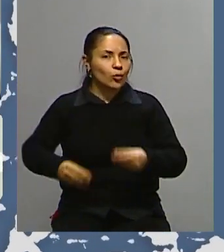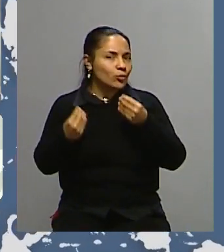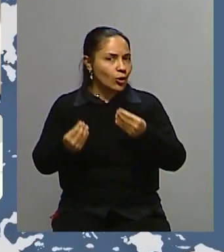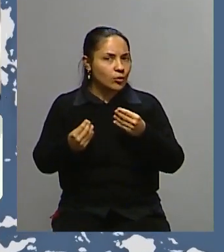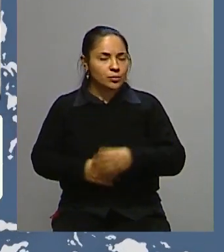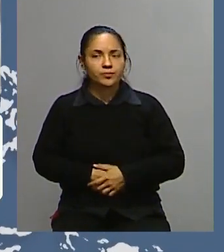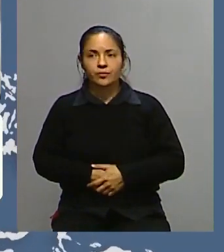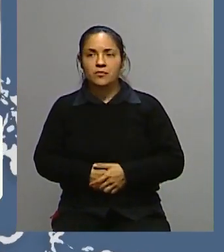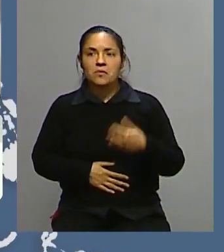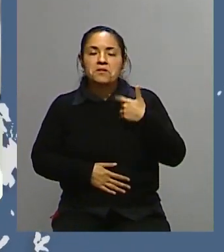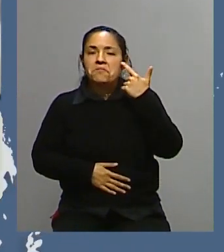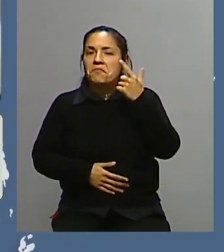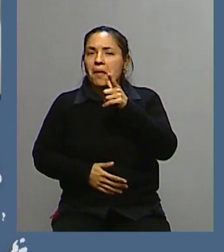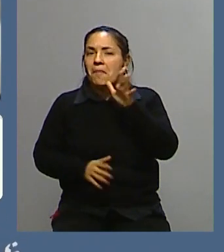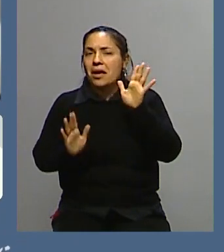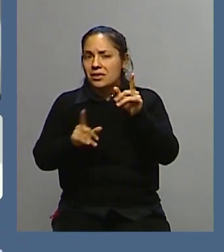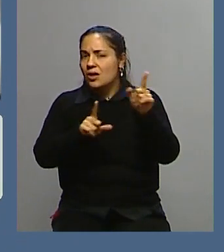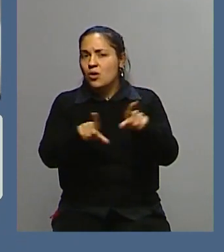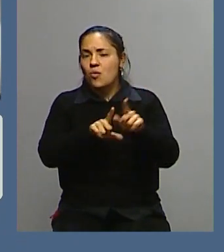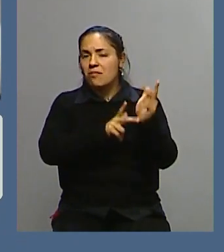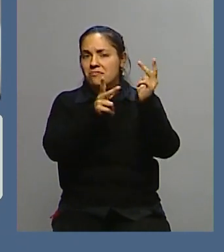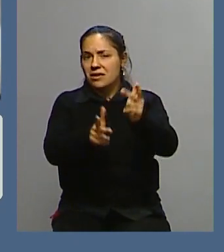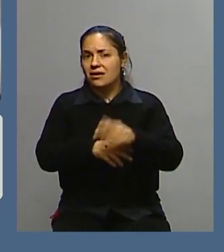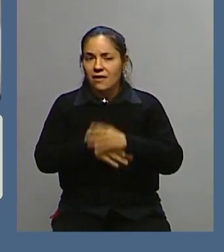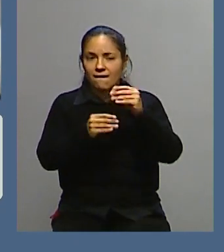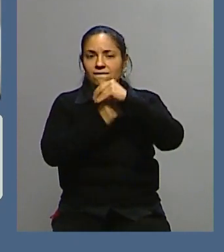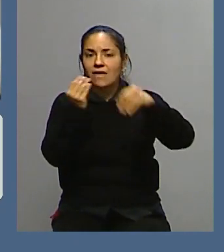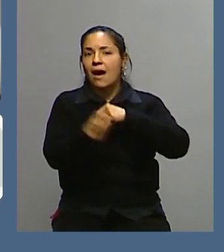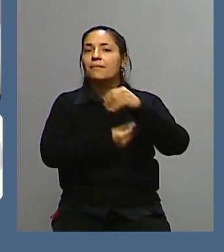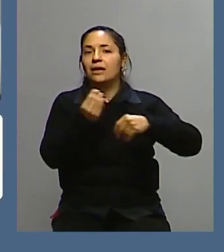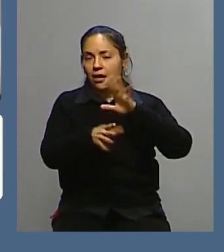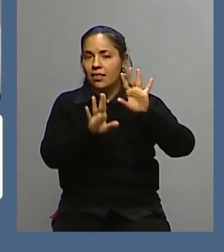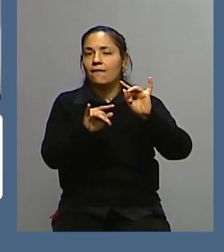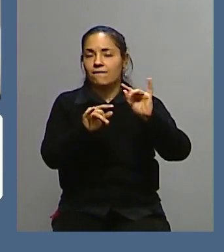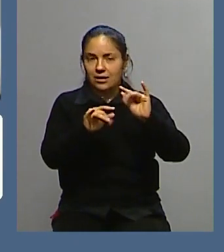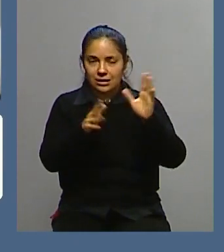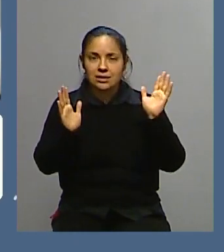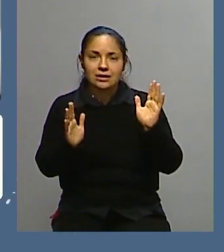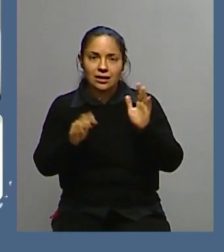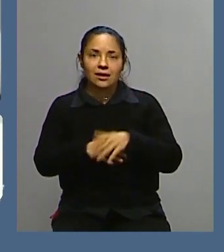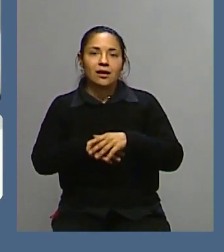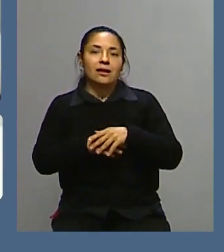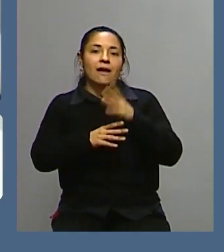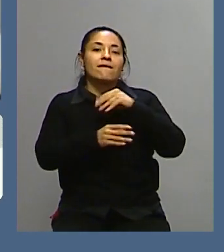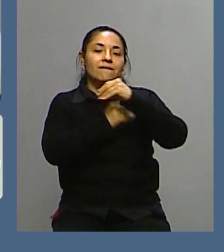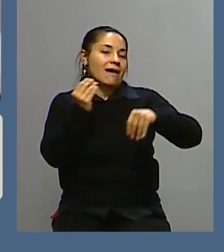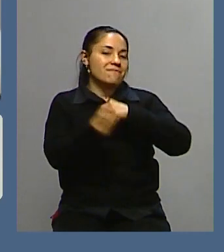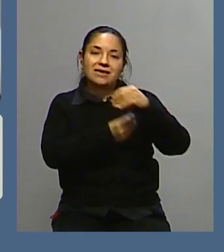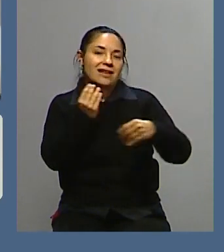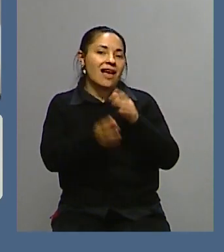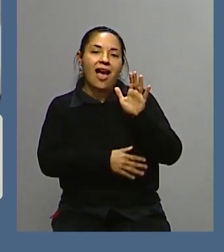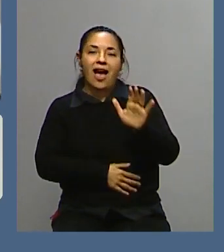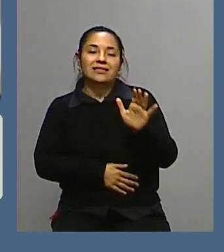Bueno, me parece que, así como lo estás diciendo, es una familia complicada, es una familia que claramente no deja de ser complicada, parece,